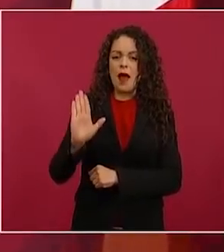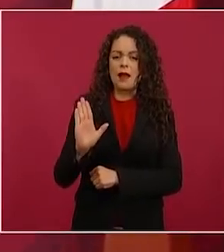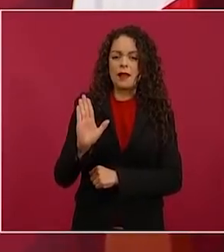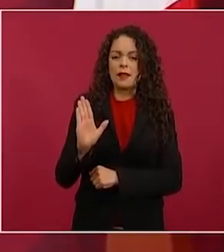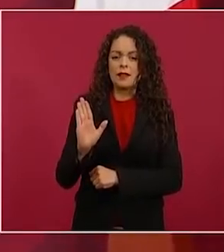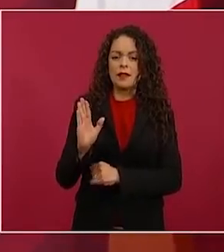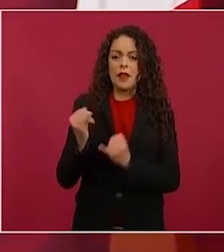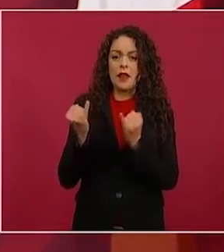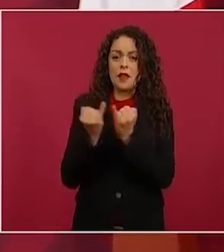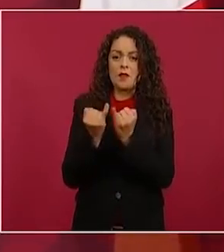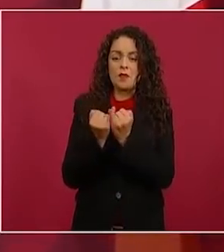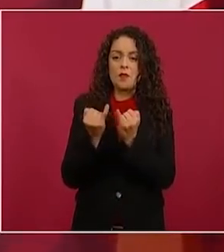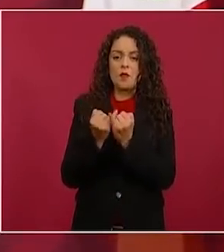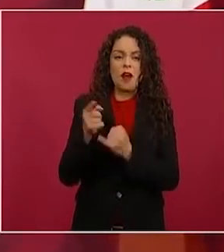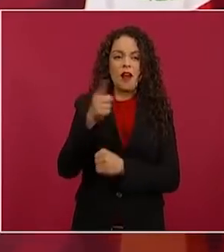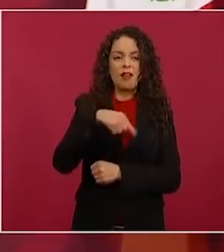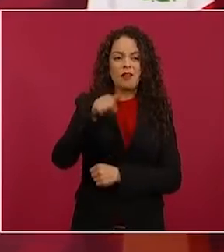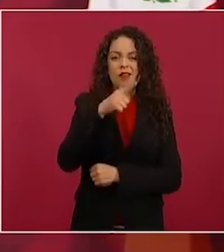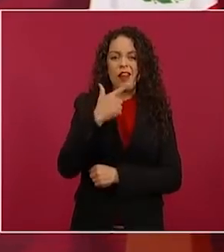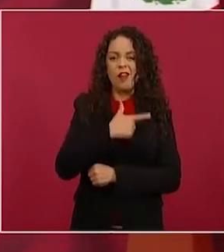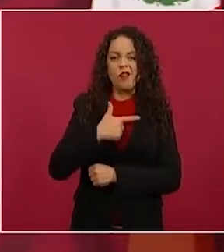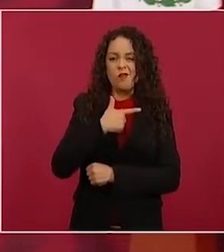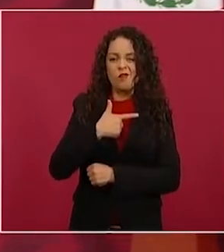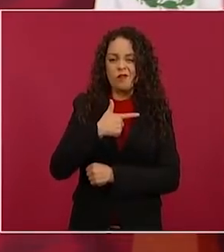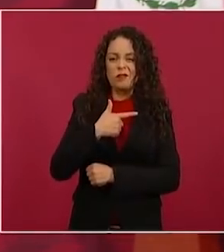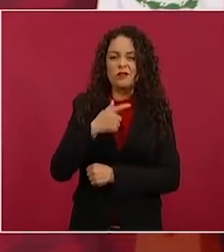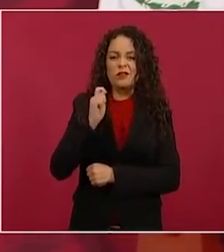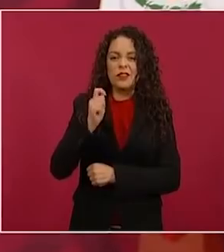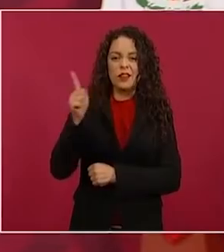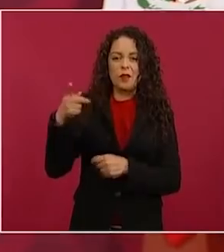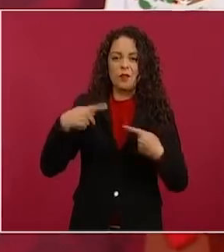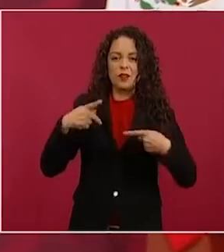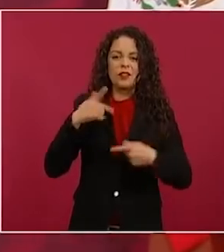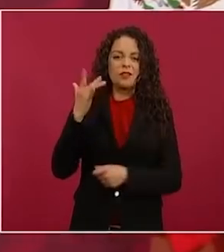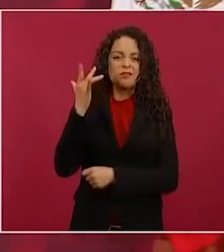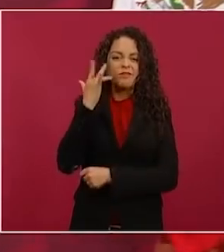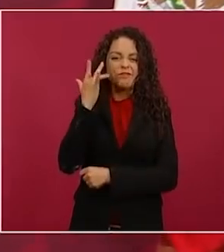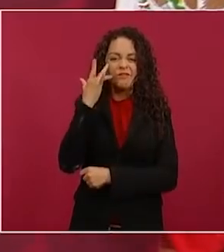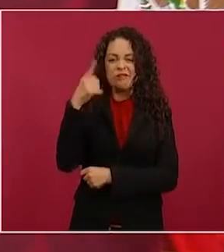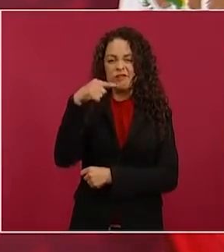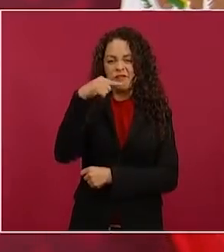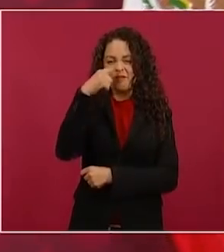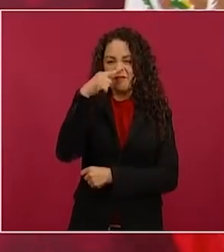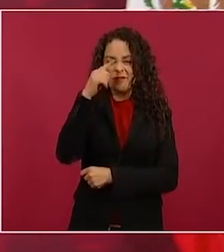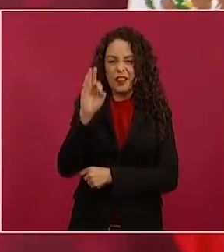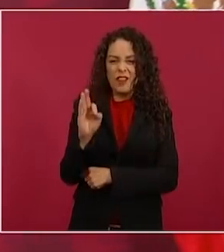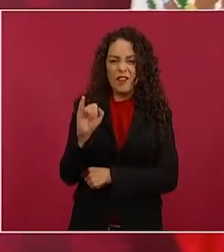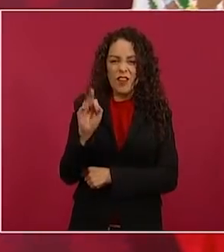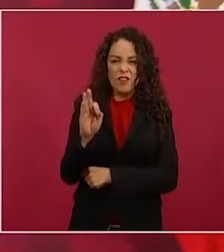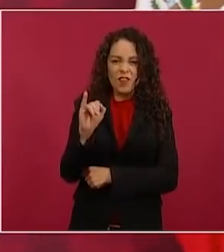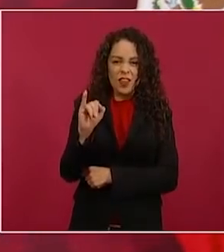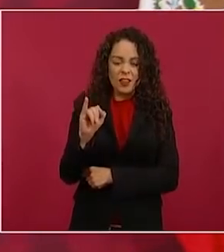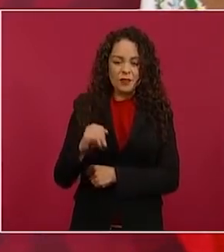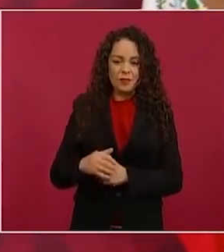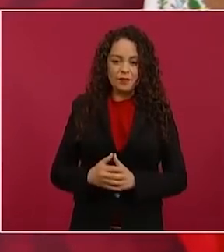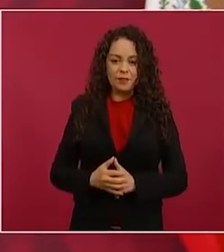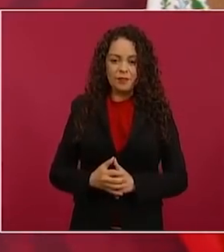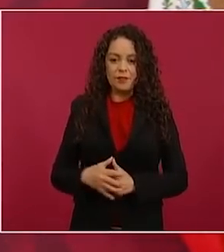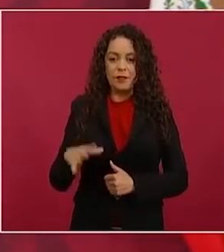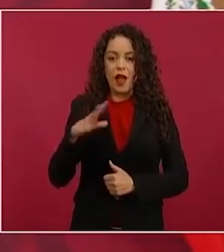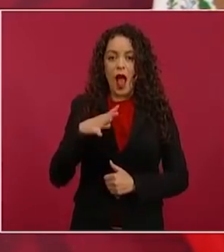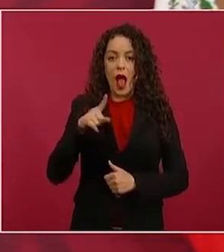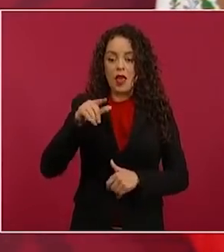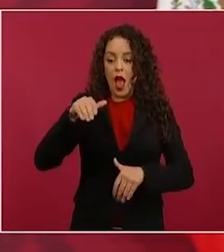fifís, que tienen una alberca,